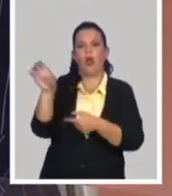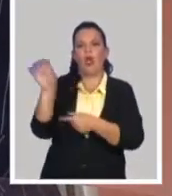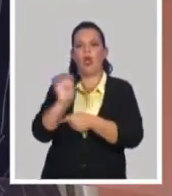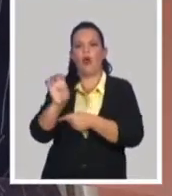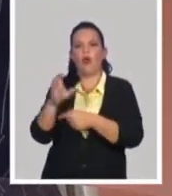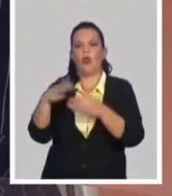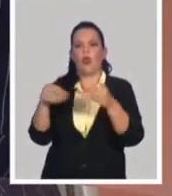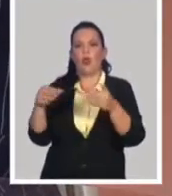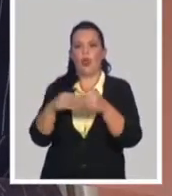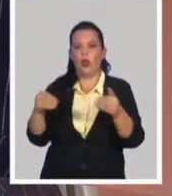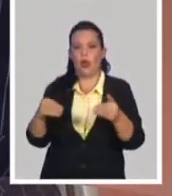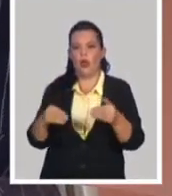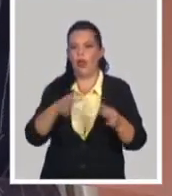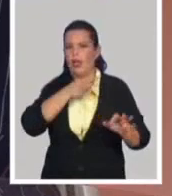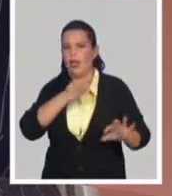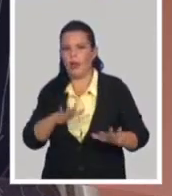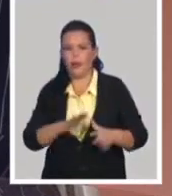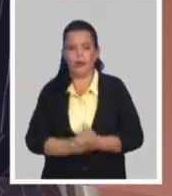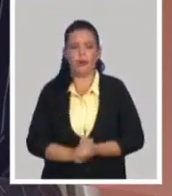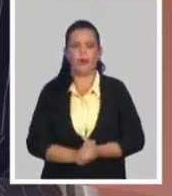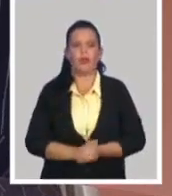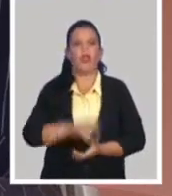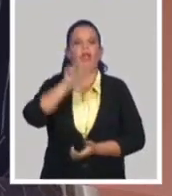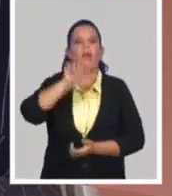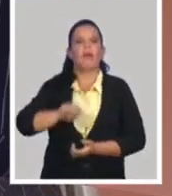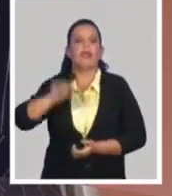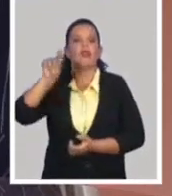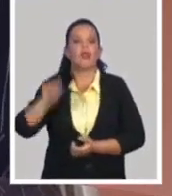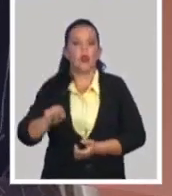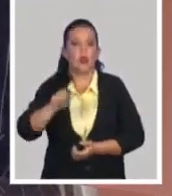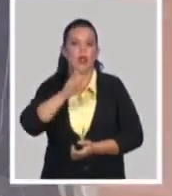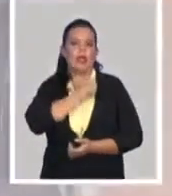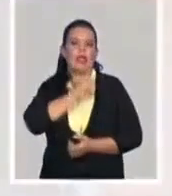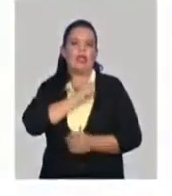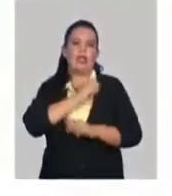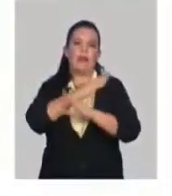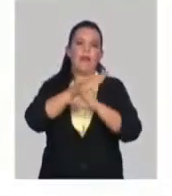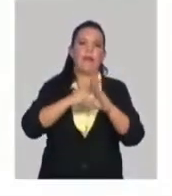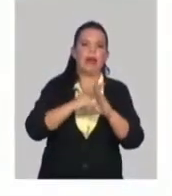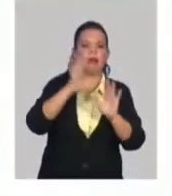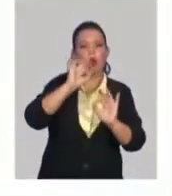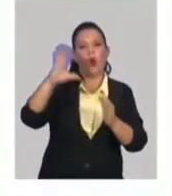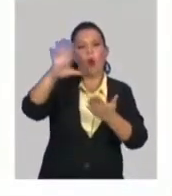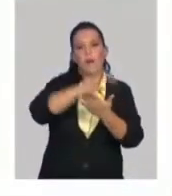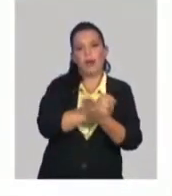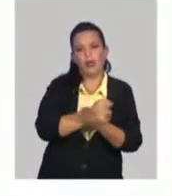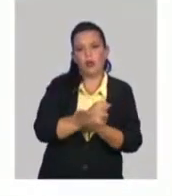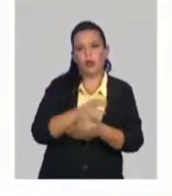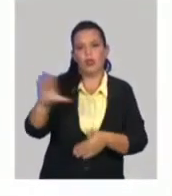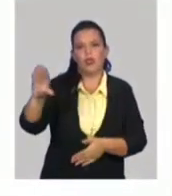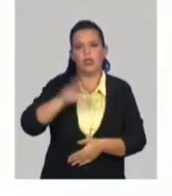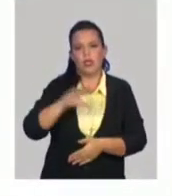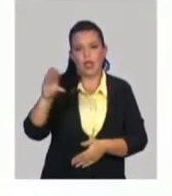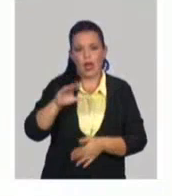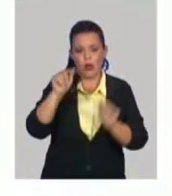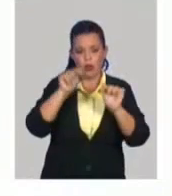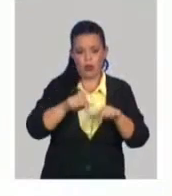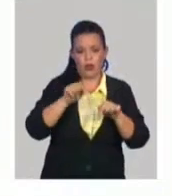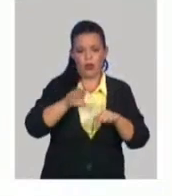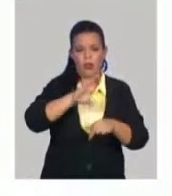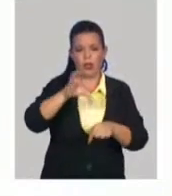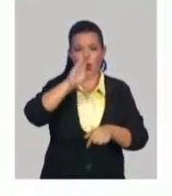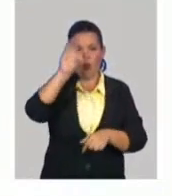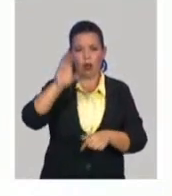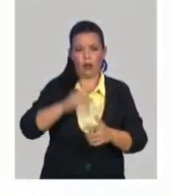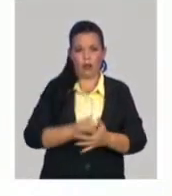para las personas que decidan traspasar de forma parcial o total el saldo de las cuentas, hay que aclarar que